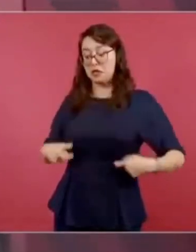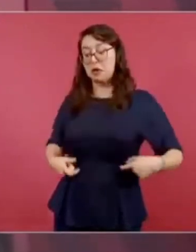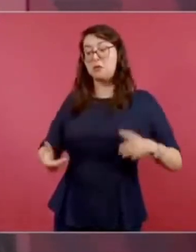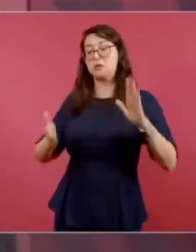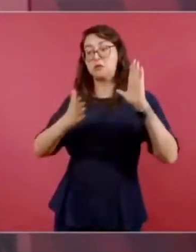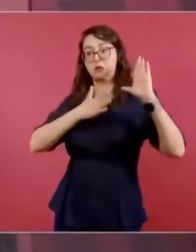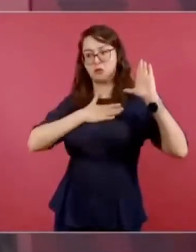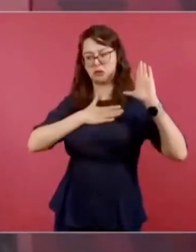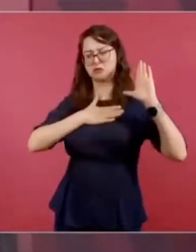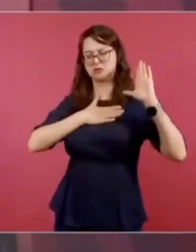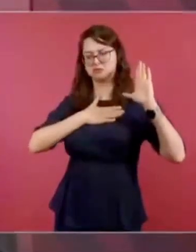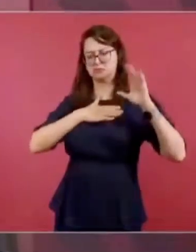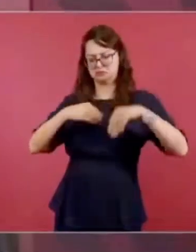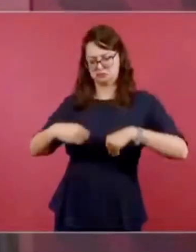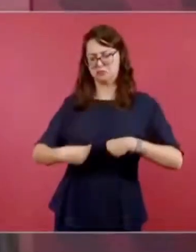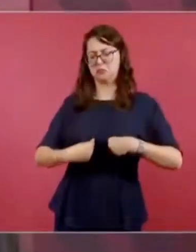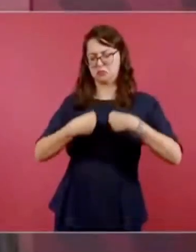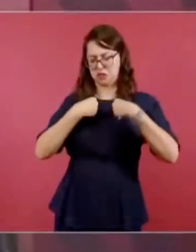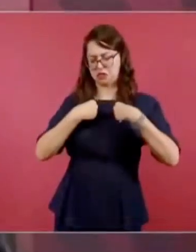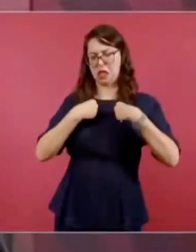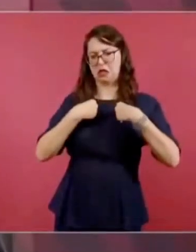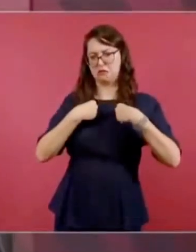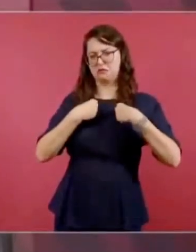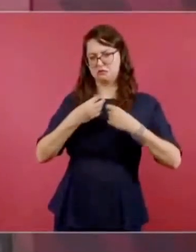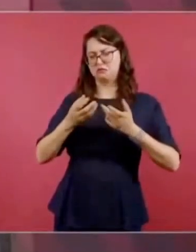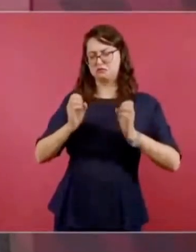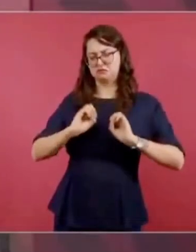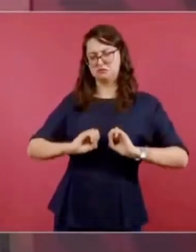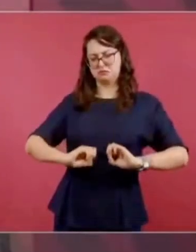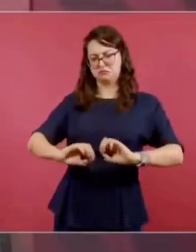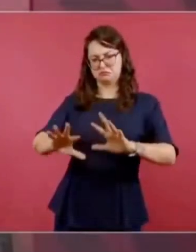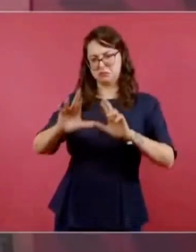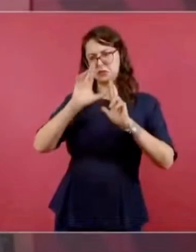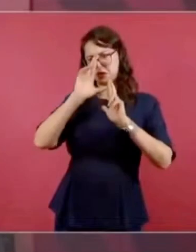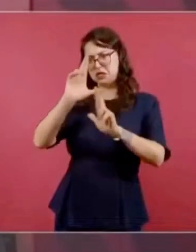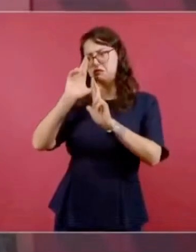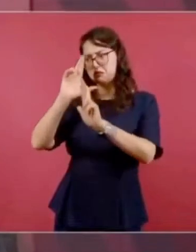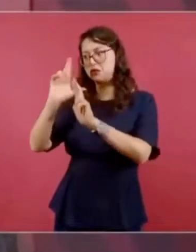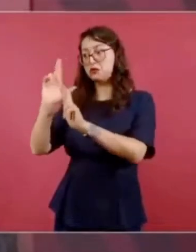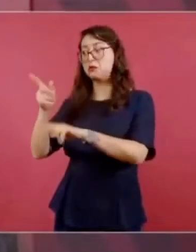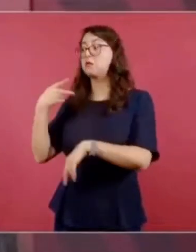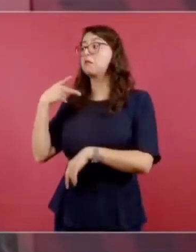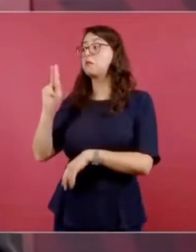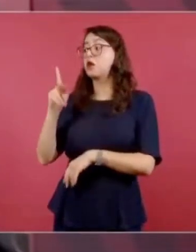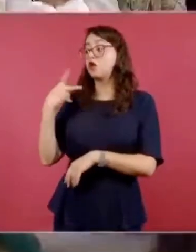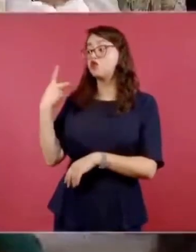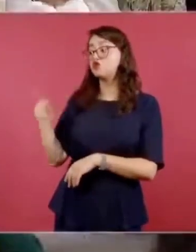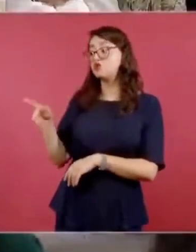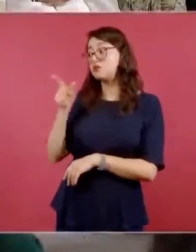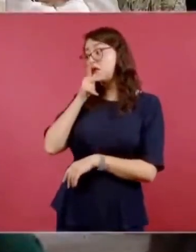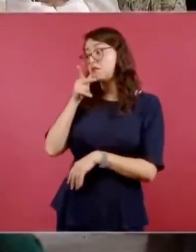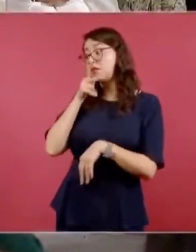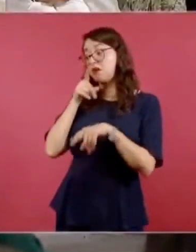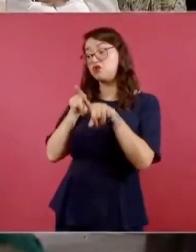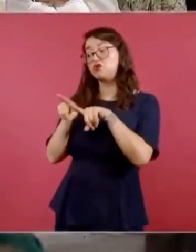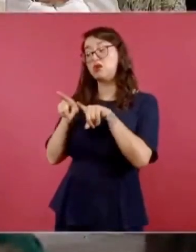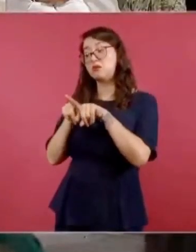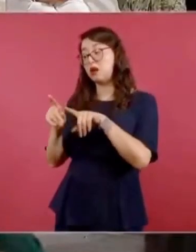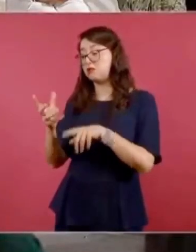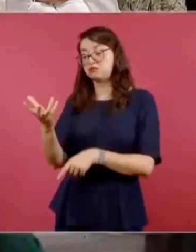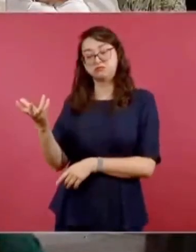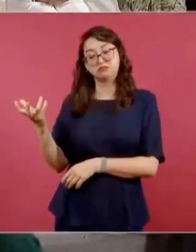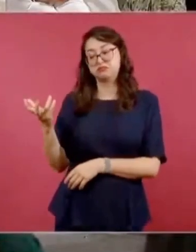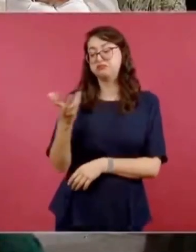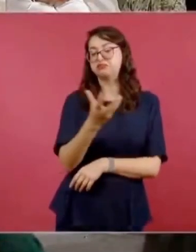y a tus hermanos los separó. Se veía que iba contra